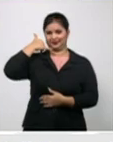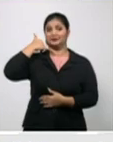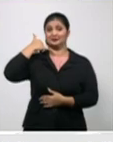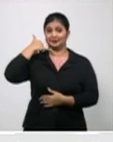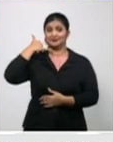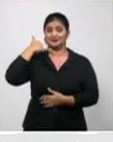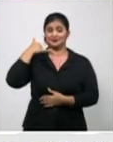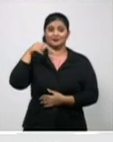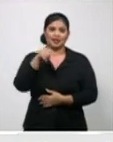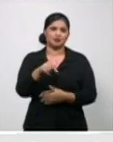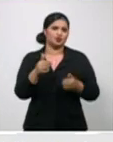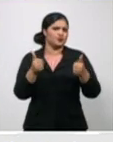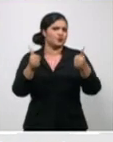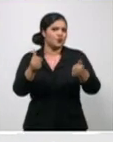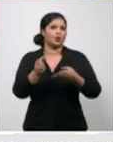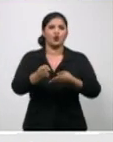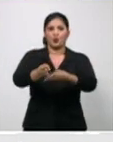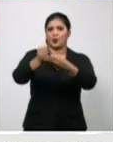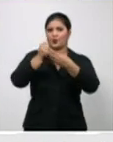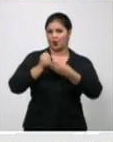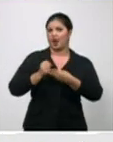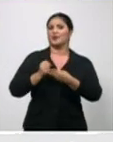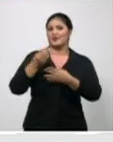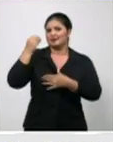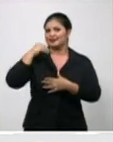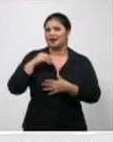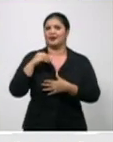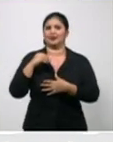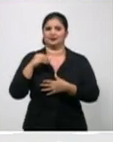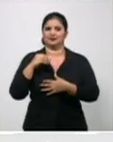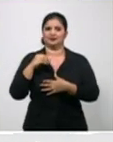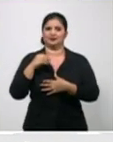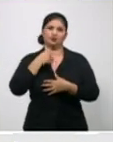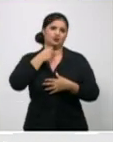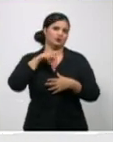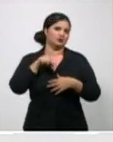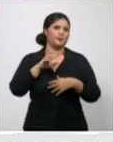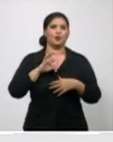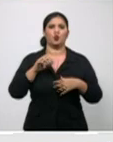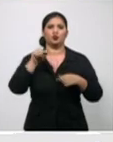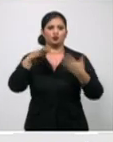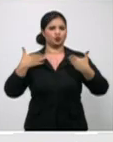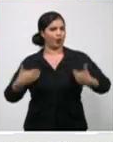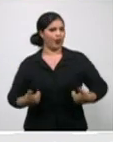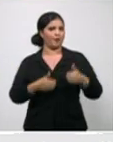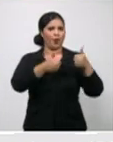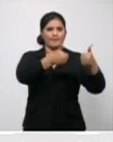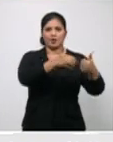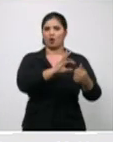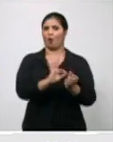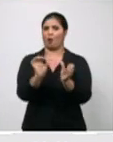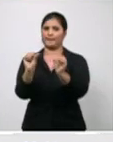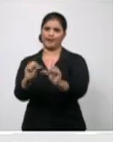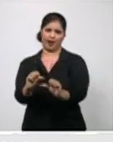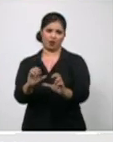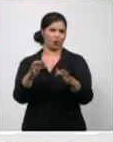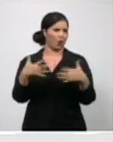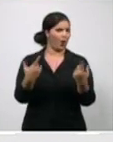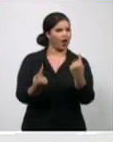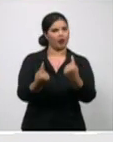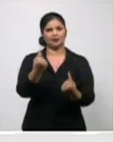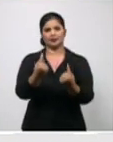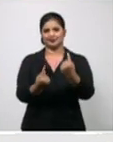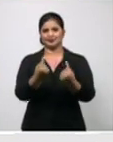los síntomas que tiene, y eso se recepciona en un centro que en el mismo día se visita